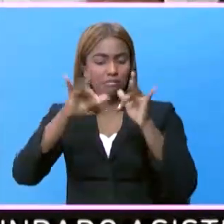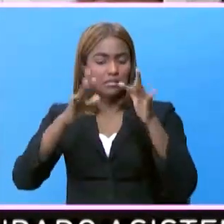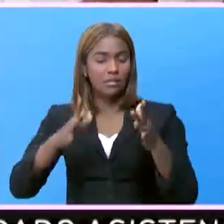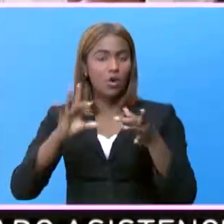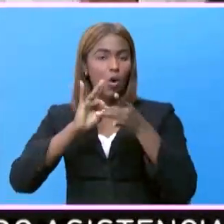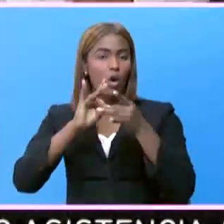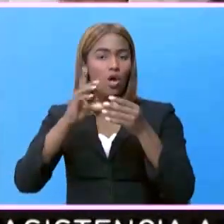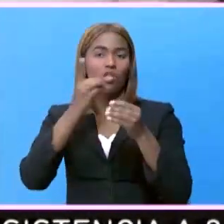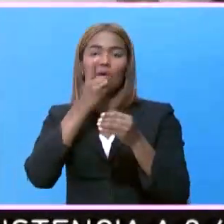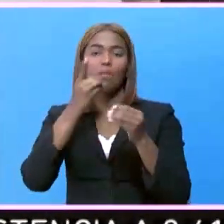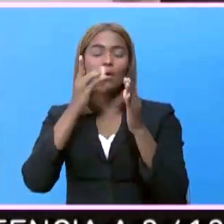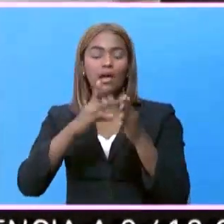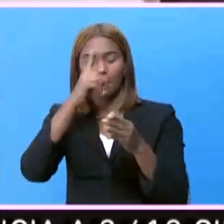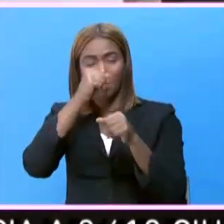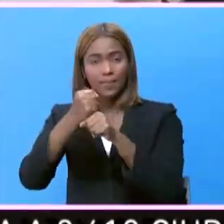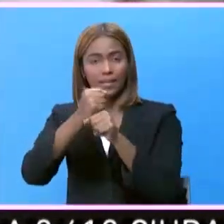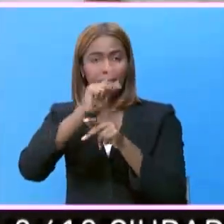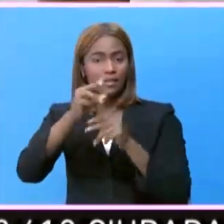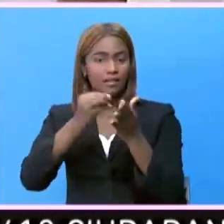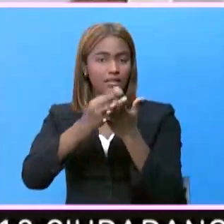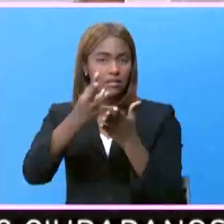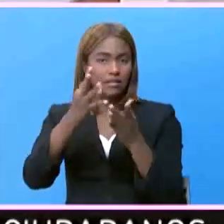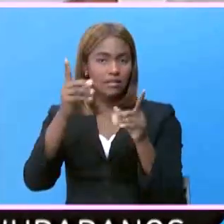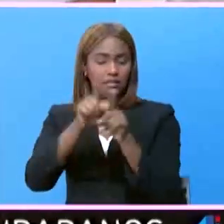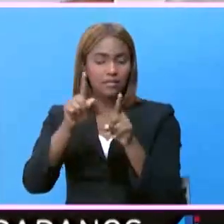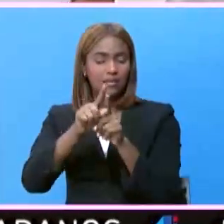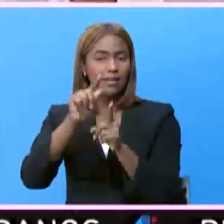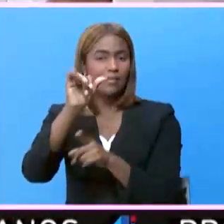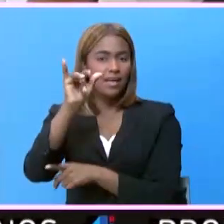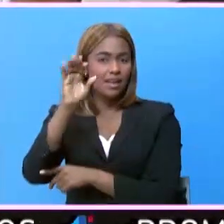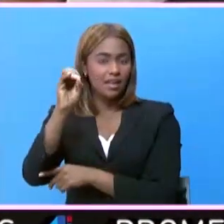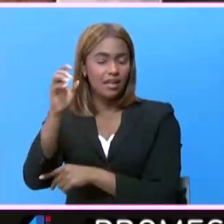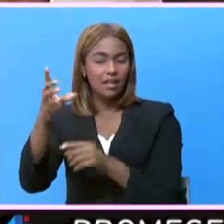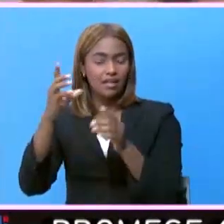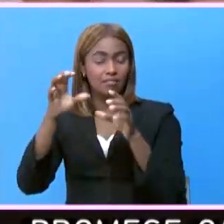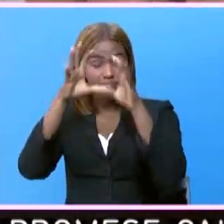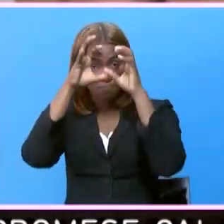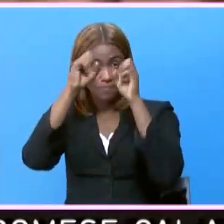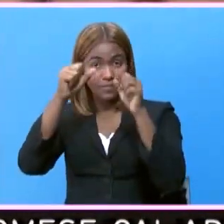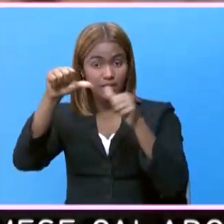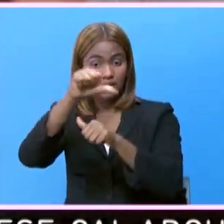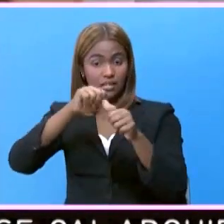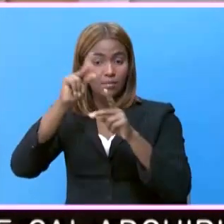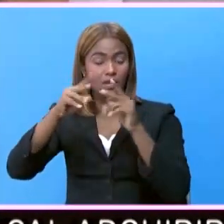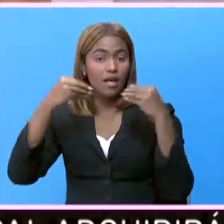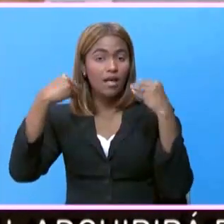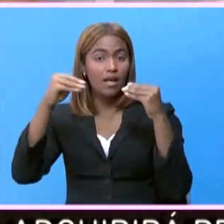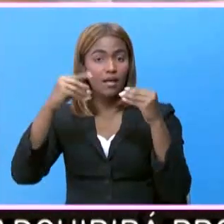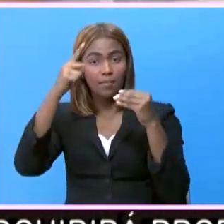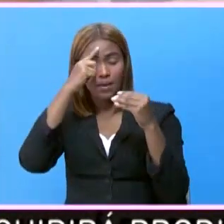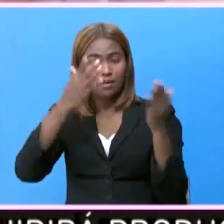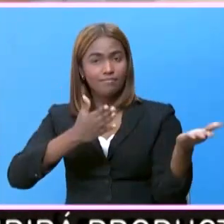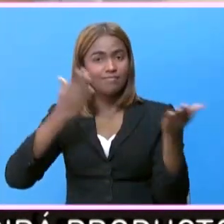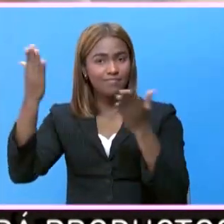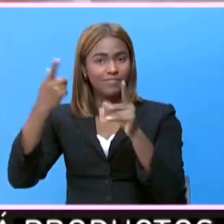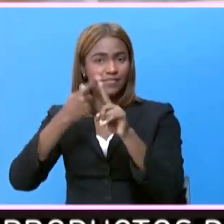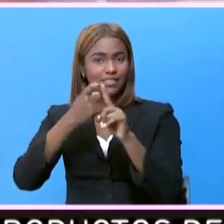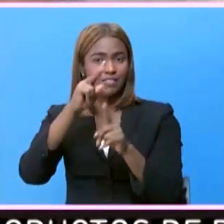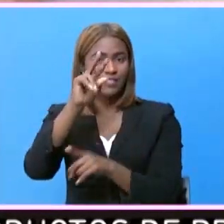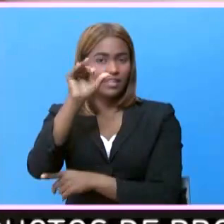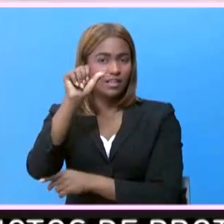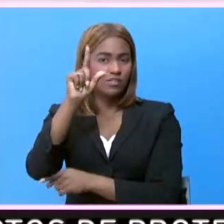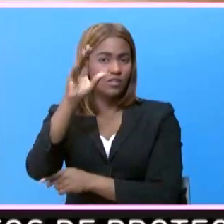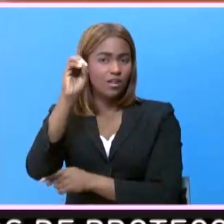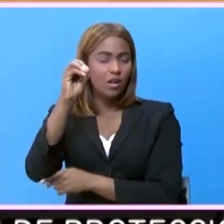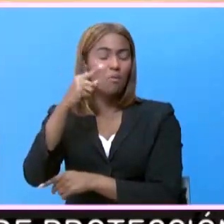Dominicana de Protección al Consumidor y Mario Cháveve, presidente de la Asociación de Comerciantes e Importadores de Villa Consuelo,